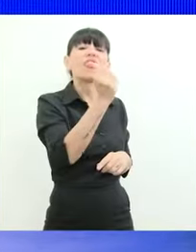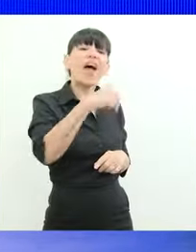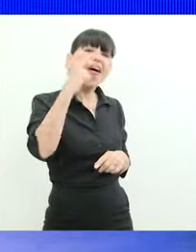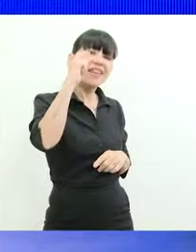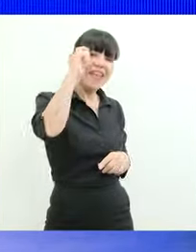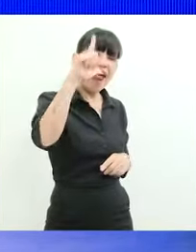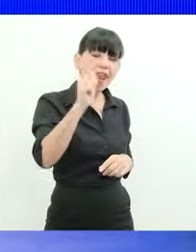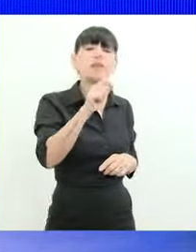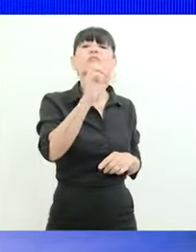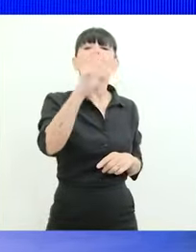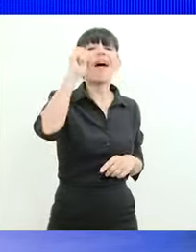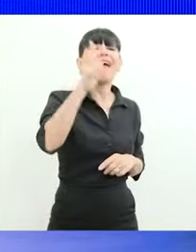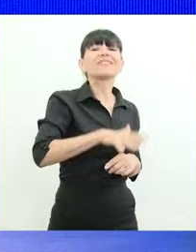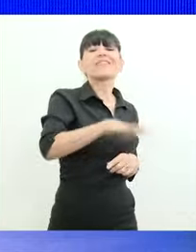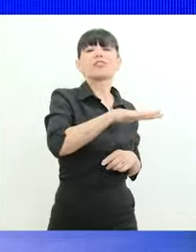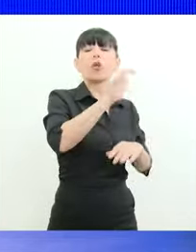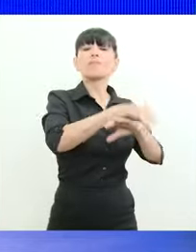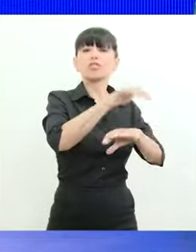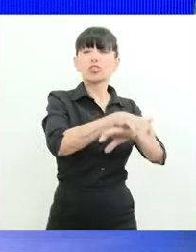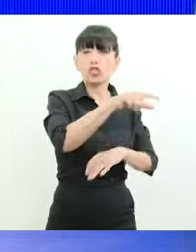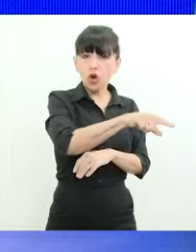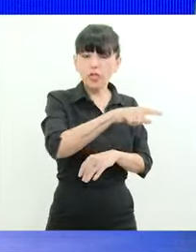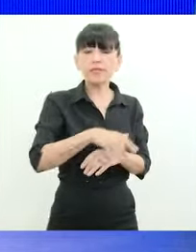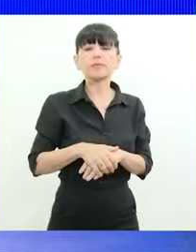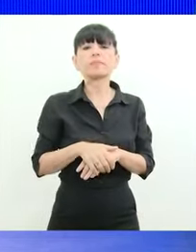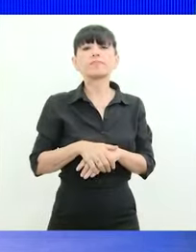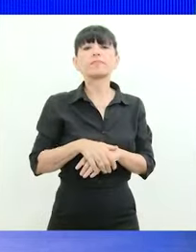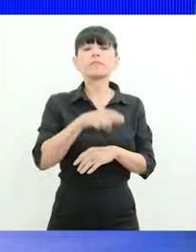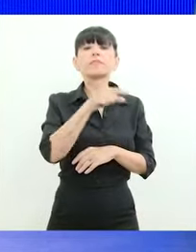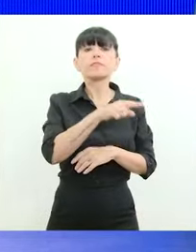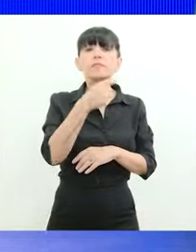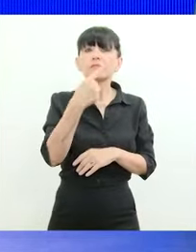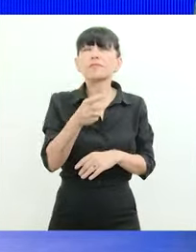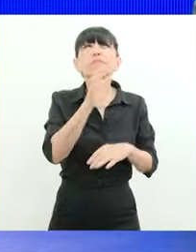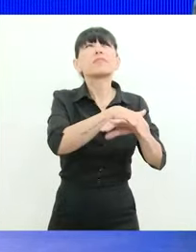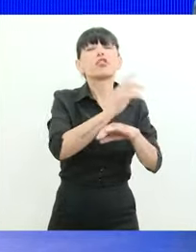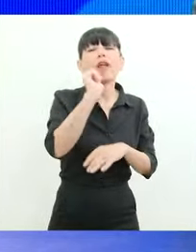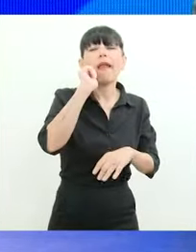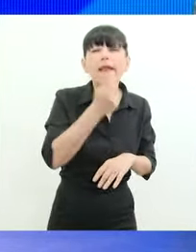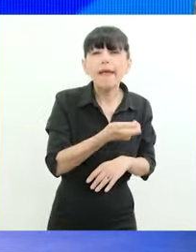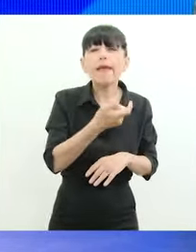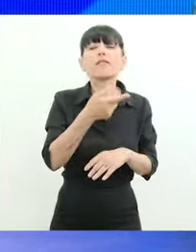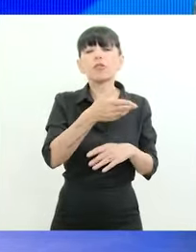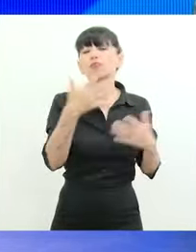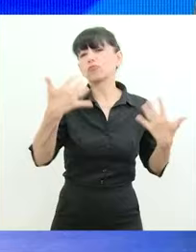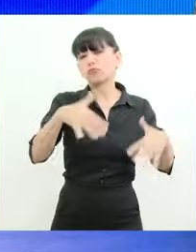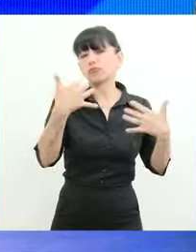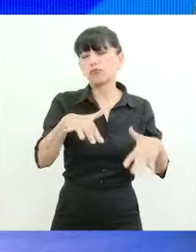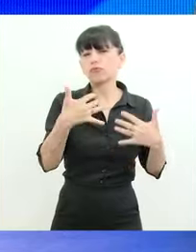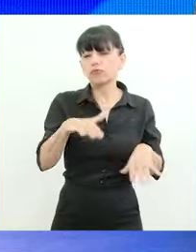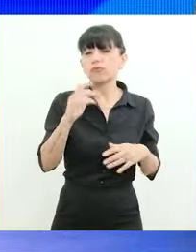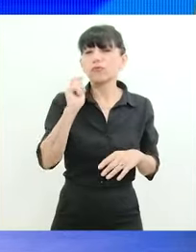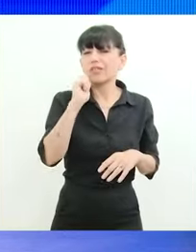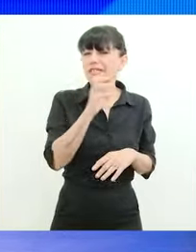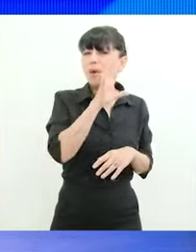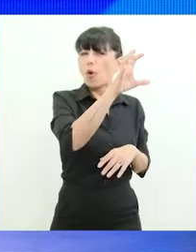territorio de misiones, las cataratas del Iguazú, que justamente decías cuánto lindo misiones de él, los saltos del Moconá. Qué